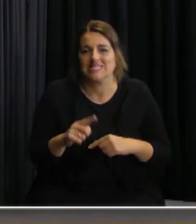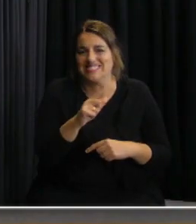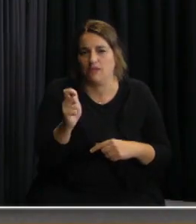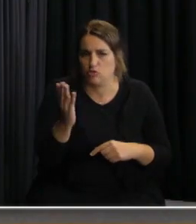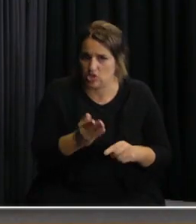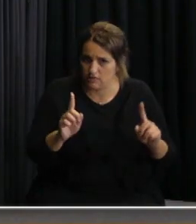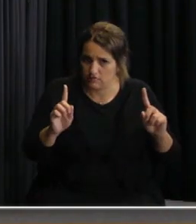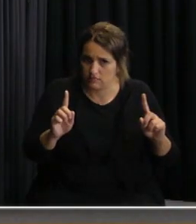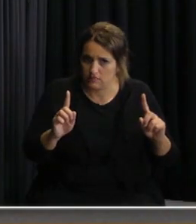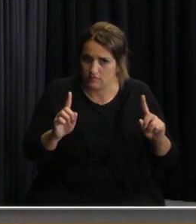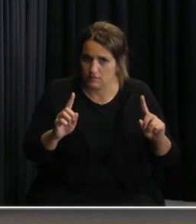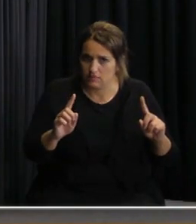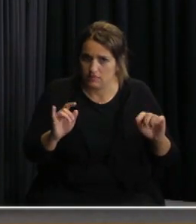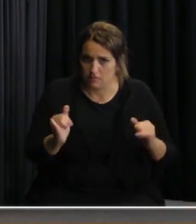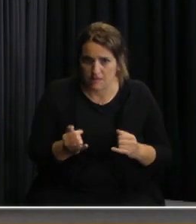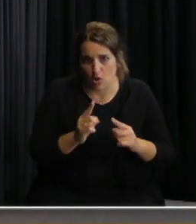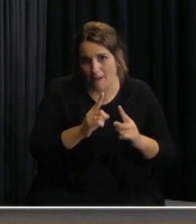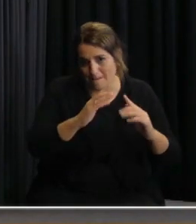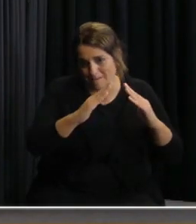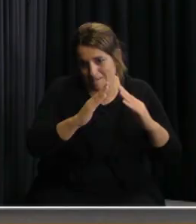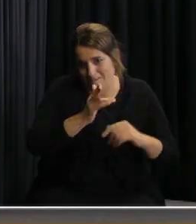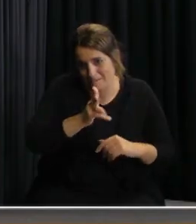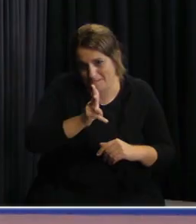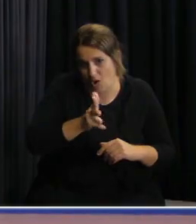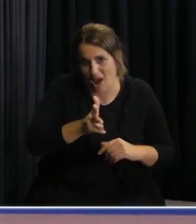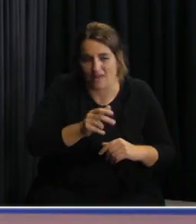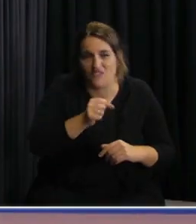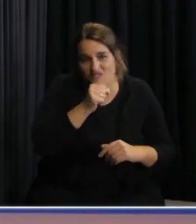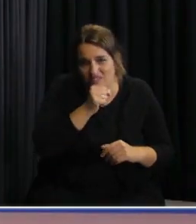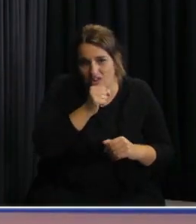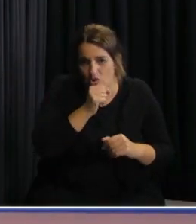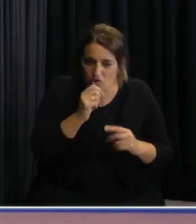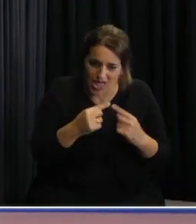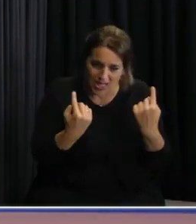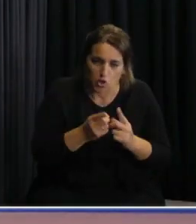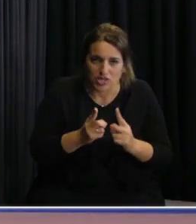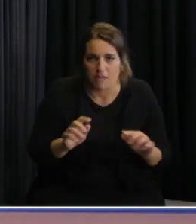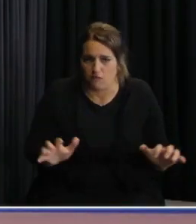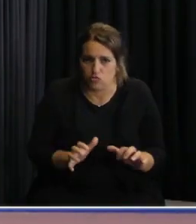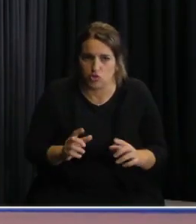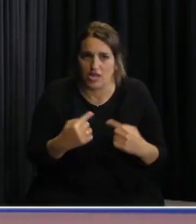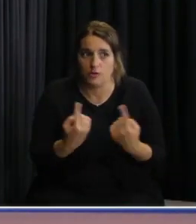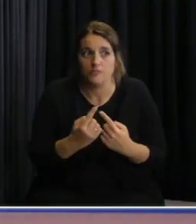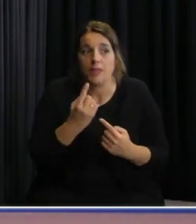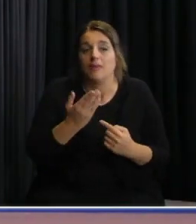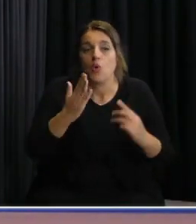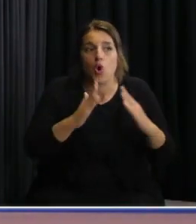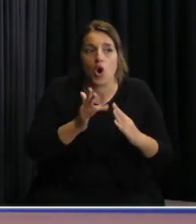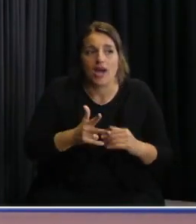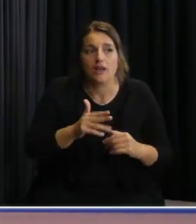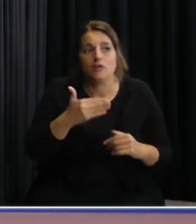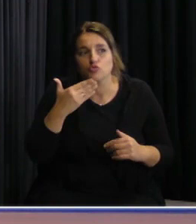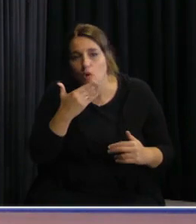% de los residentes y del personal en el caso monitoreo implica que aquellos que tengan sospechosos o los que tengan